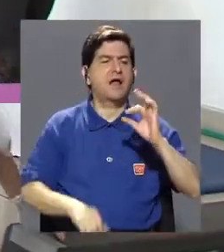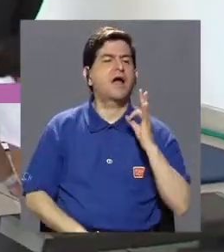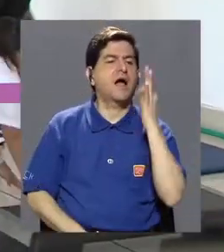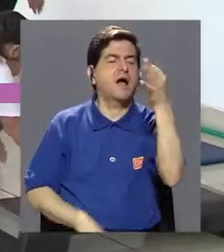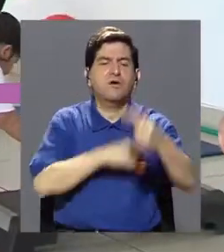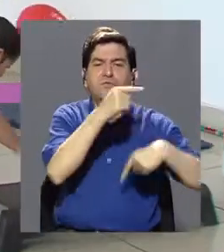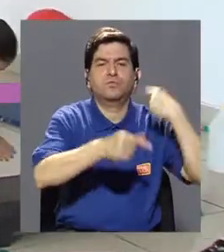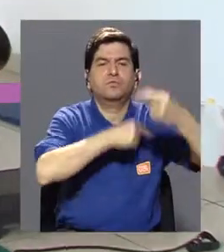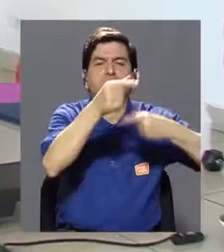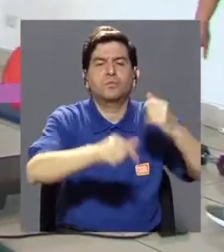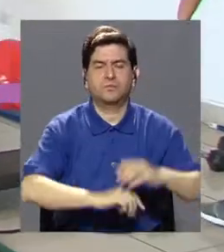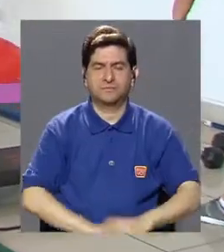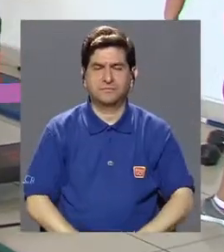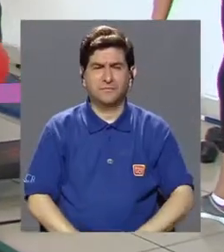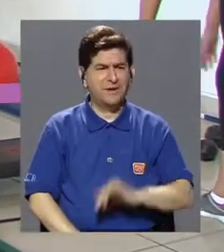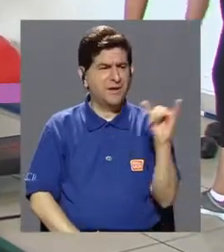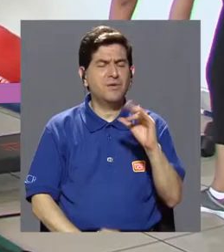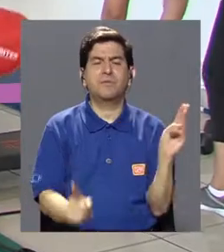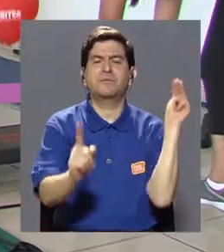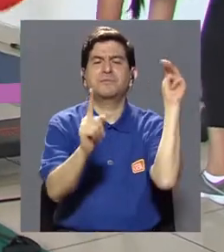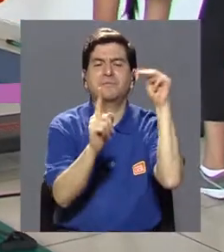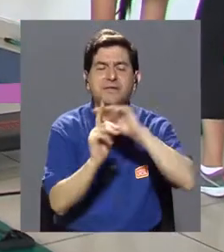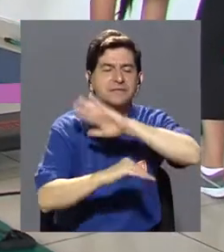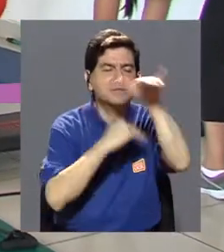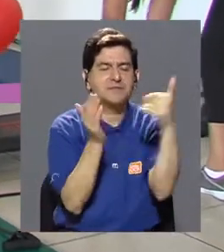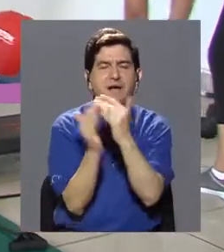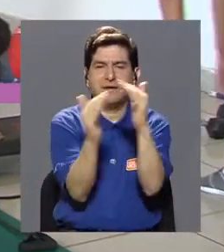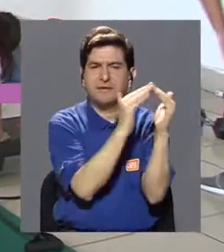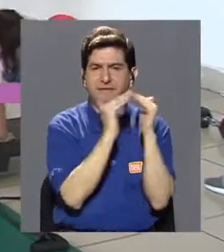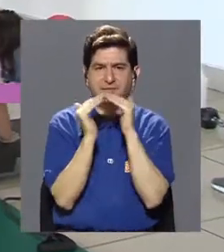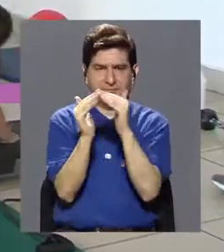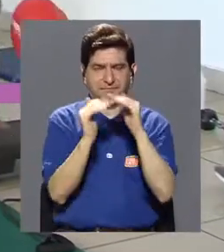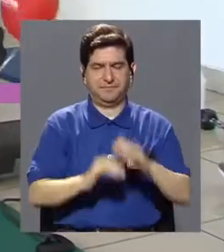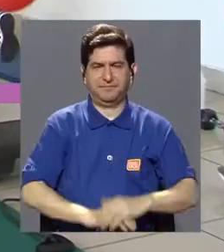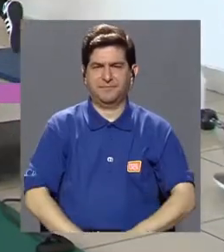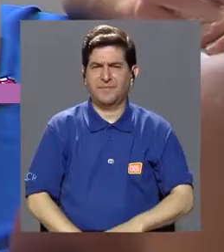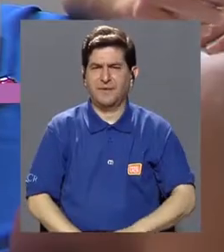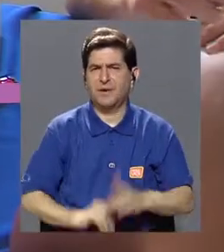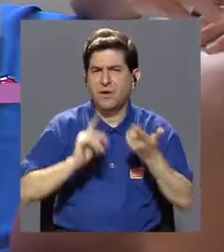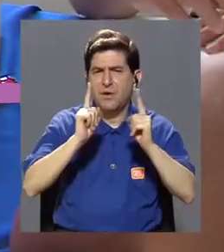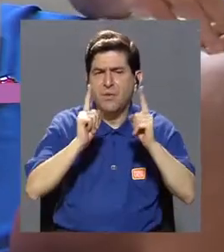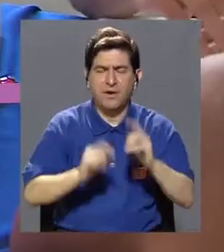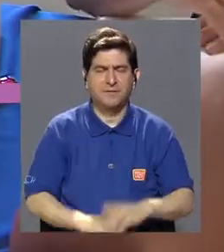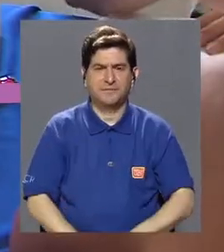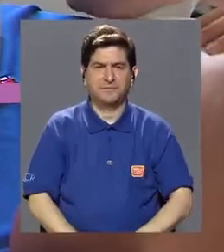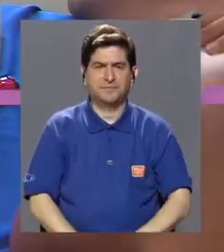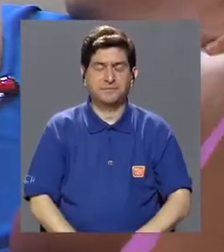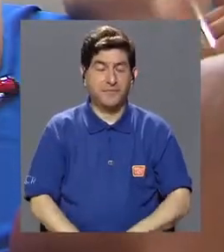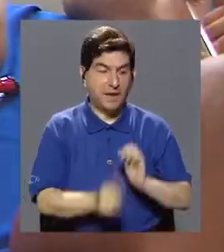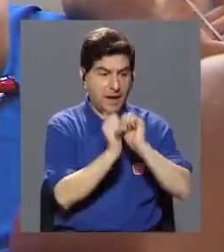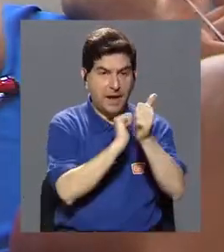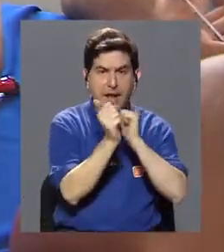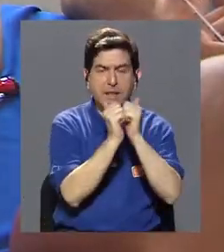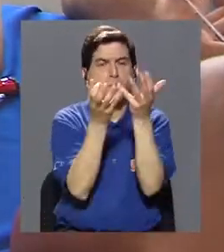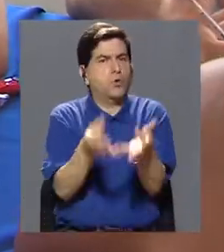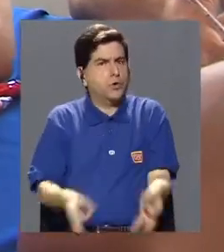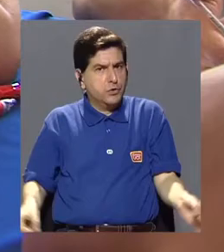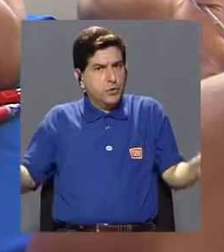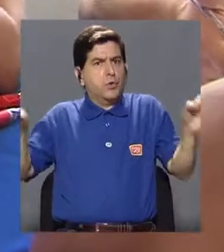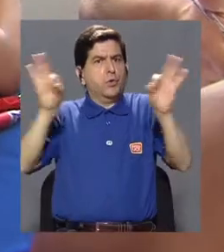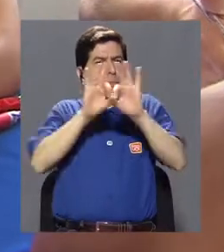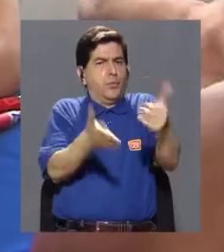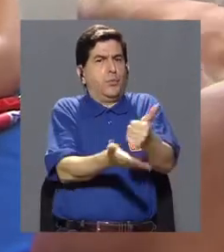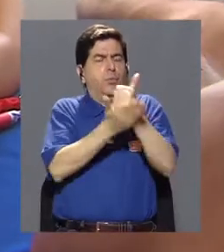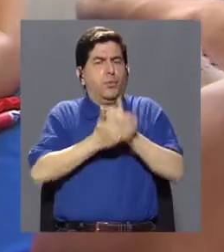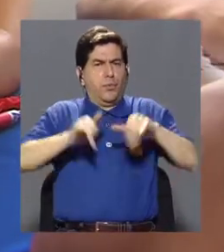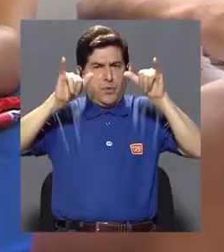a toda la población, verdad, de que el deporte es muy importante, nos ayuda a mantenernos en forma, también